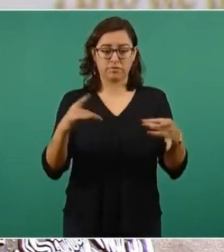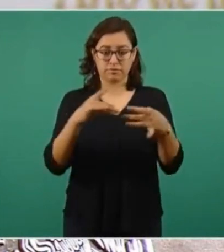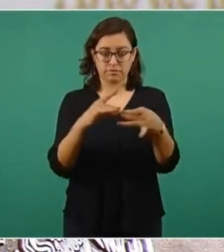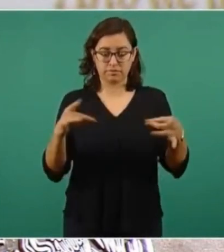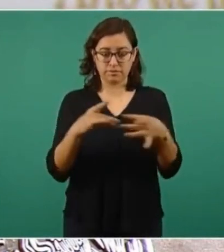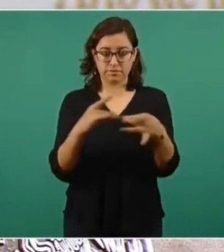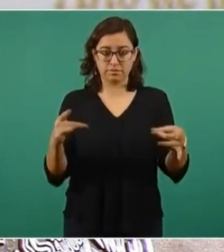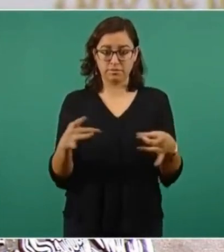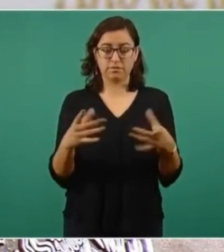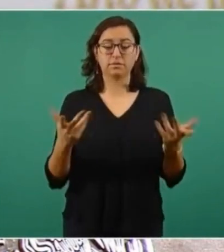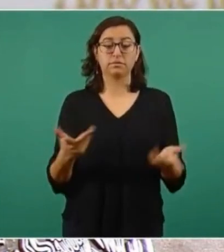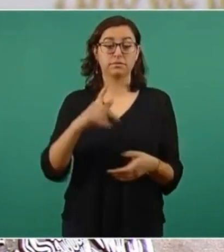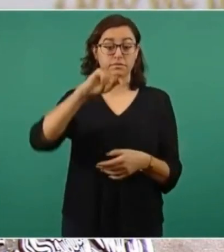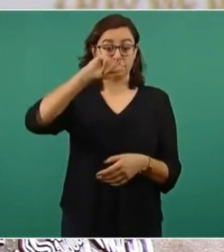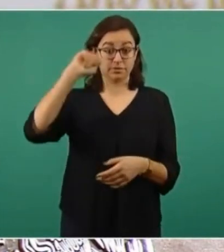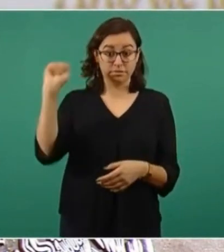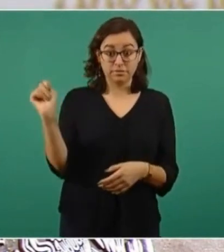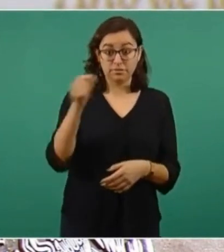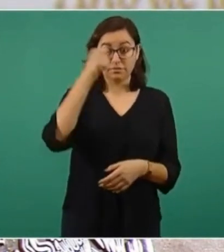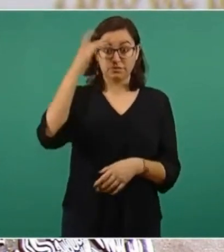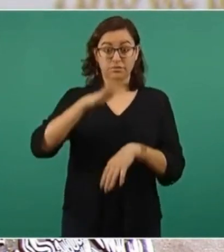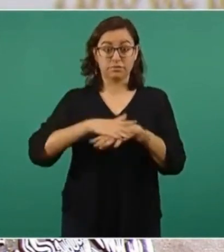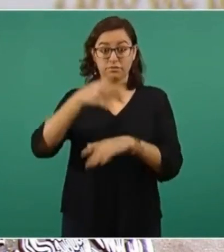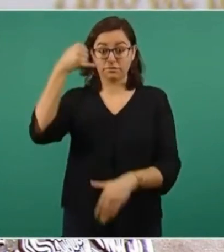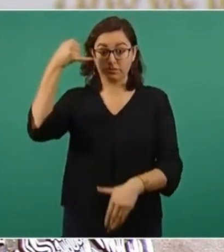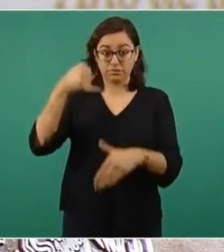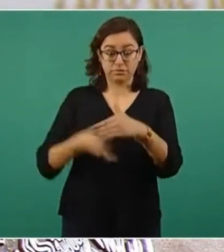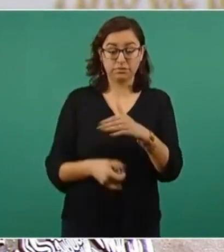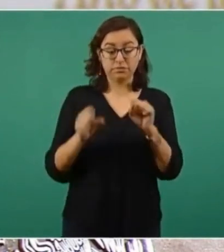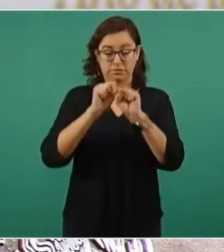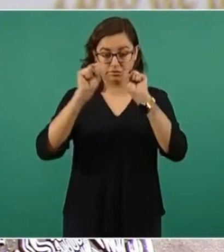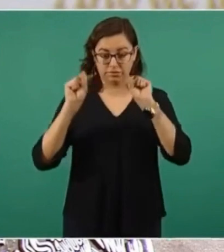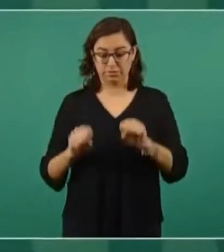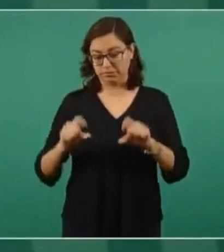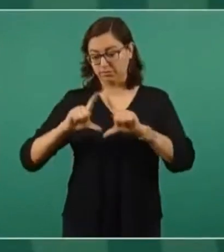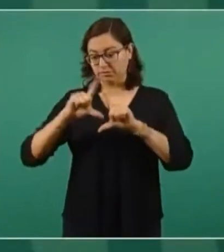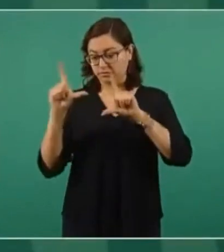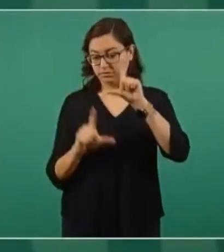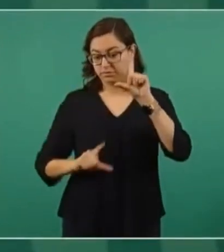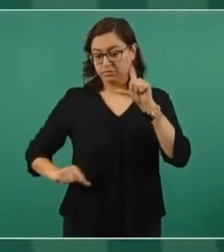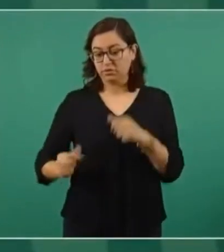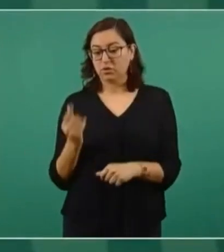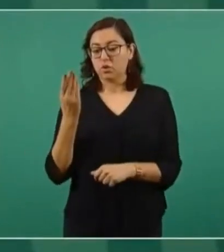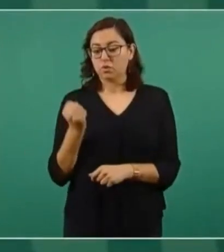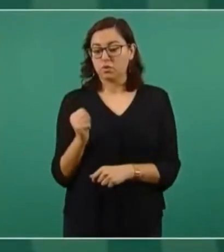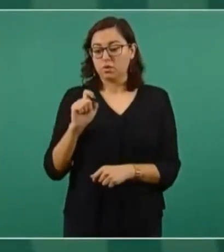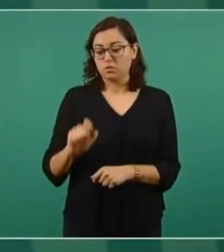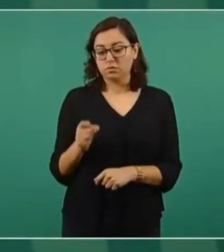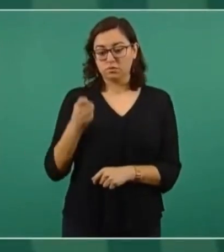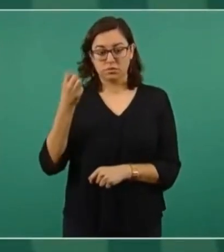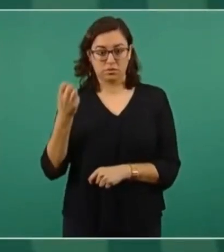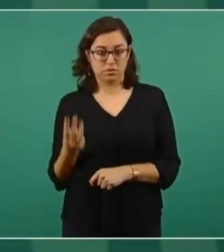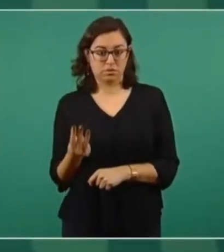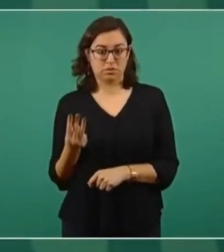complejidad tecnológica del Sistema Nacional de Refinación en México es de 9.3,